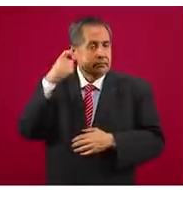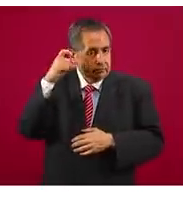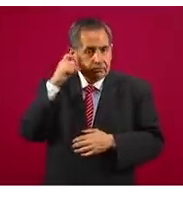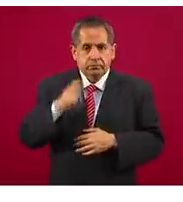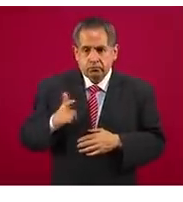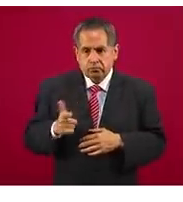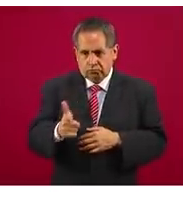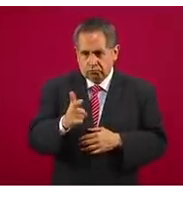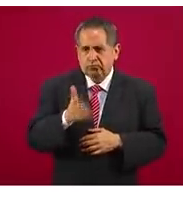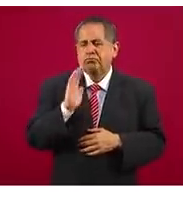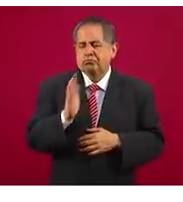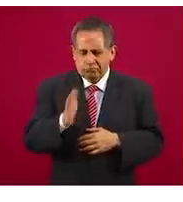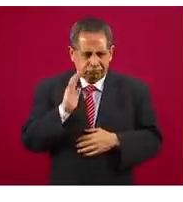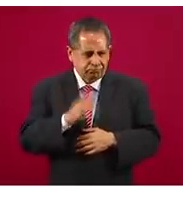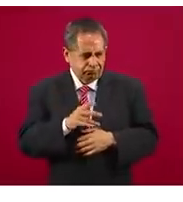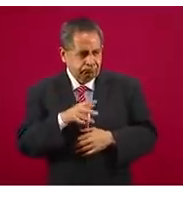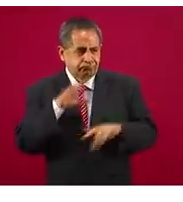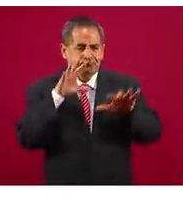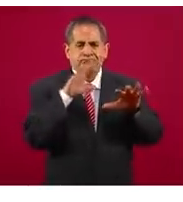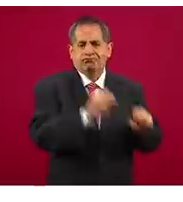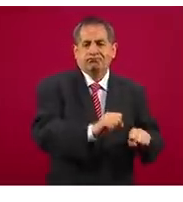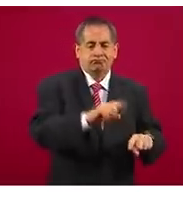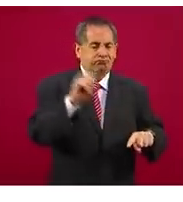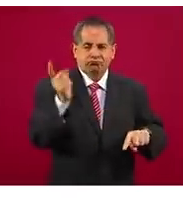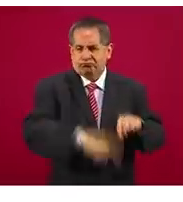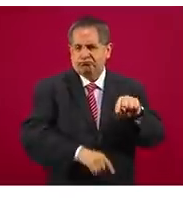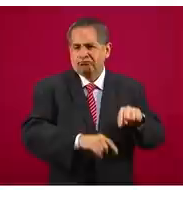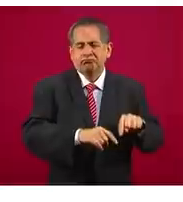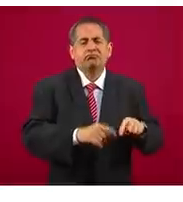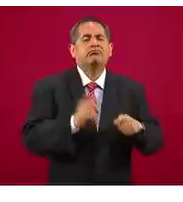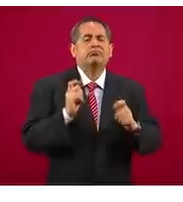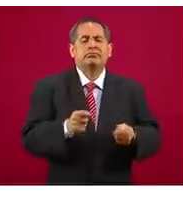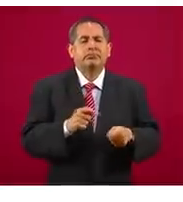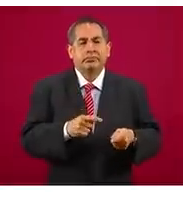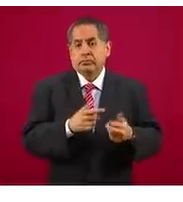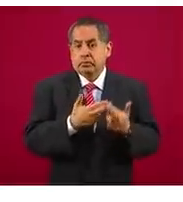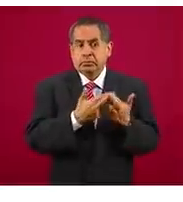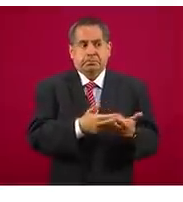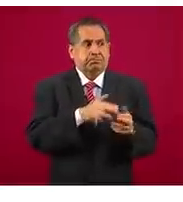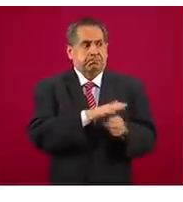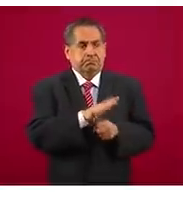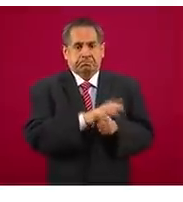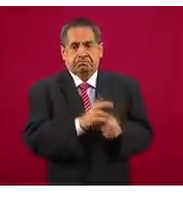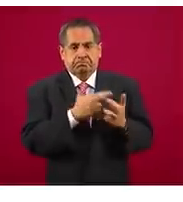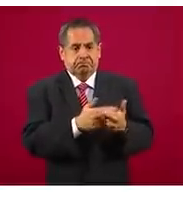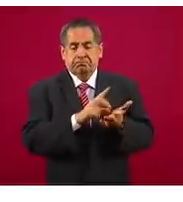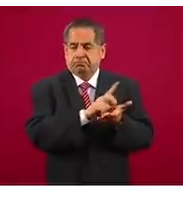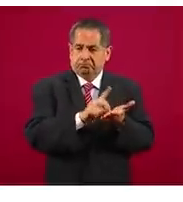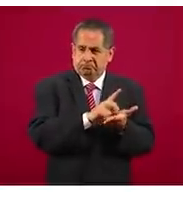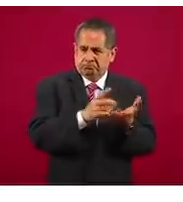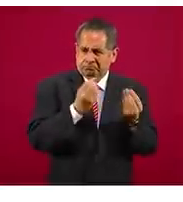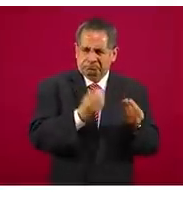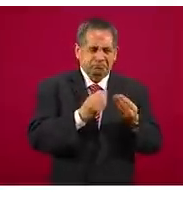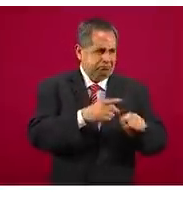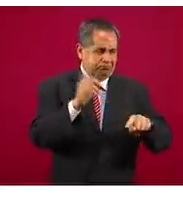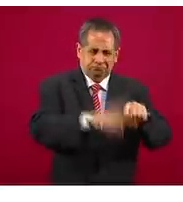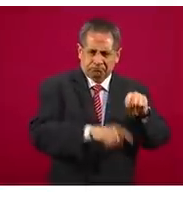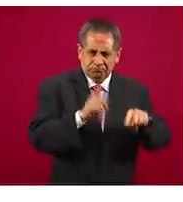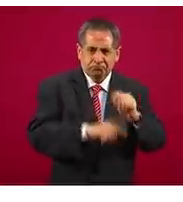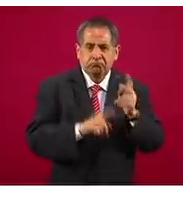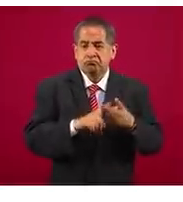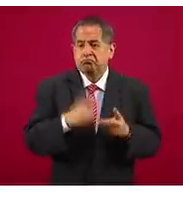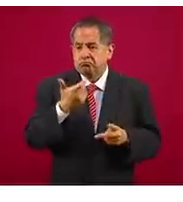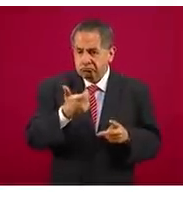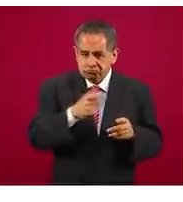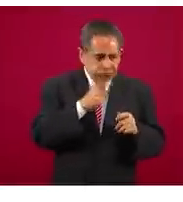Guanajuato, donde se ha decomisado cantidad de droga, dinero,